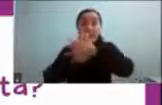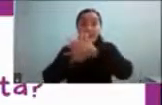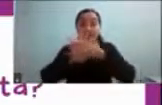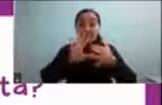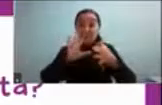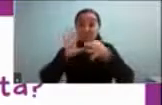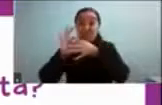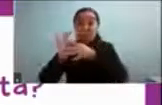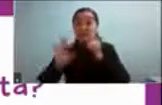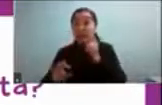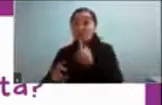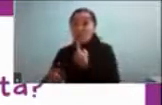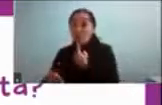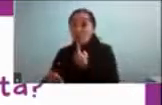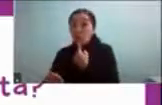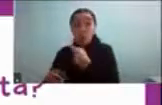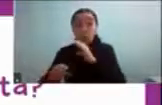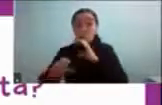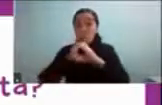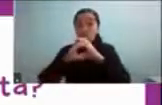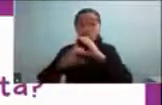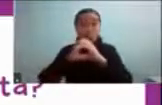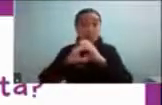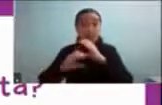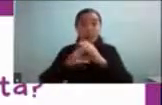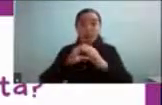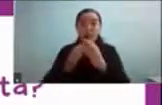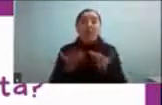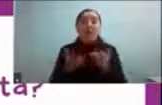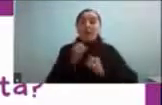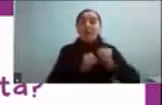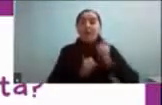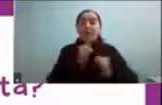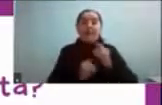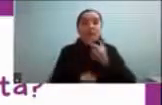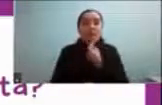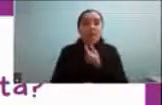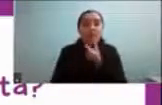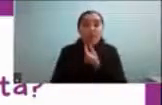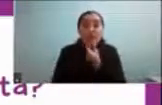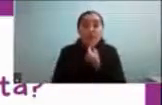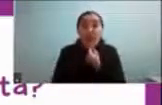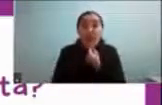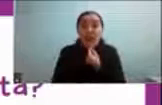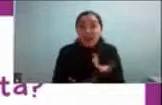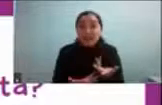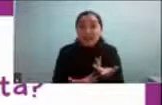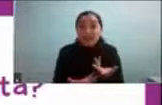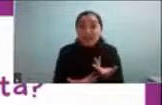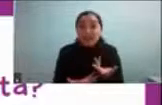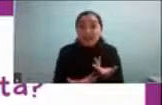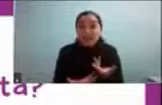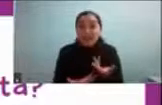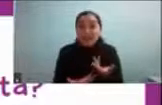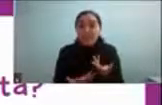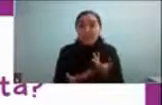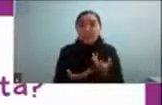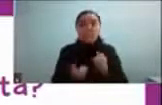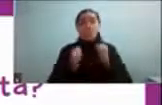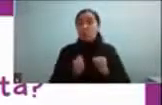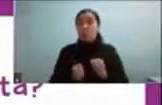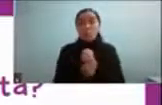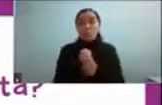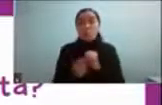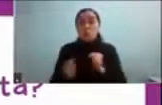es una forma de comunicación que nos facilita muchísimas cosas porque no siempre nosotros tenemos la posibilidad de hablar o de